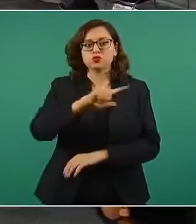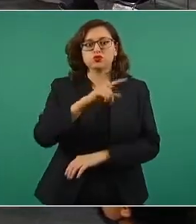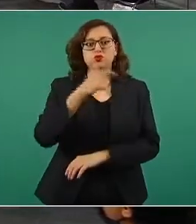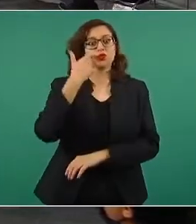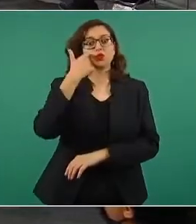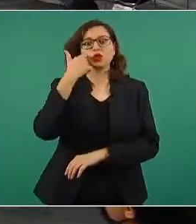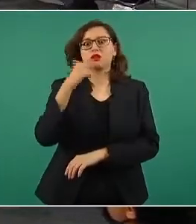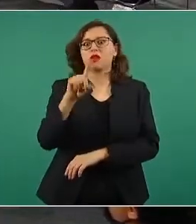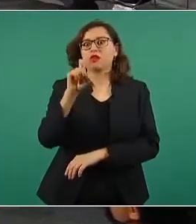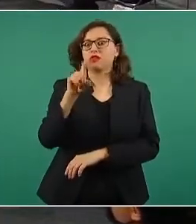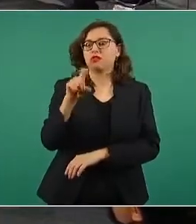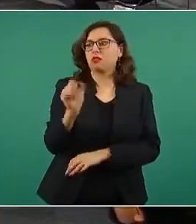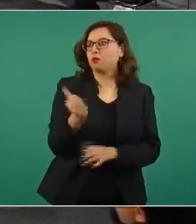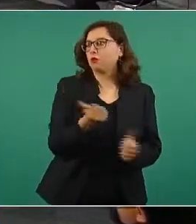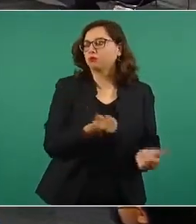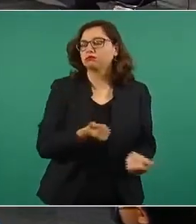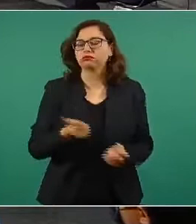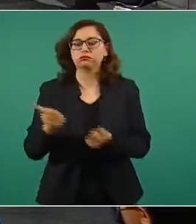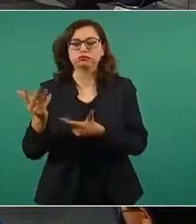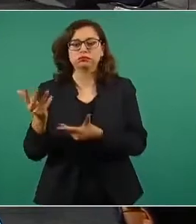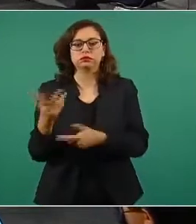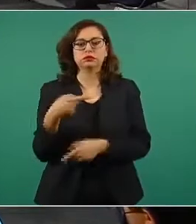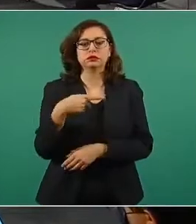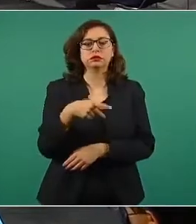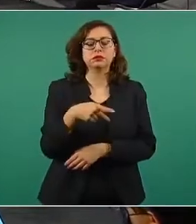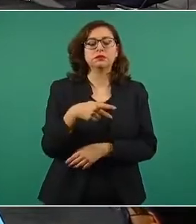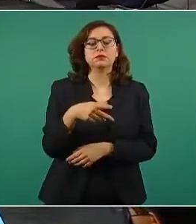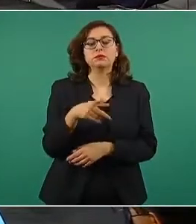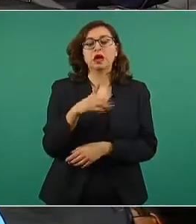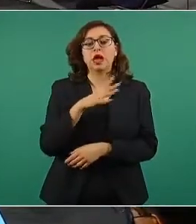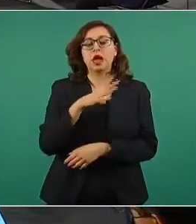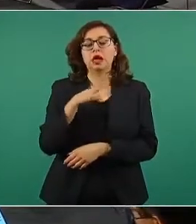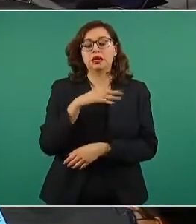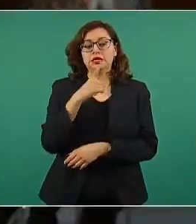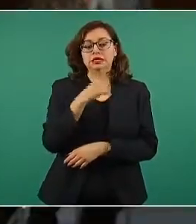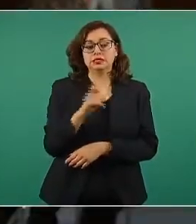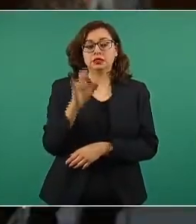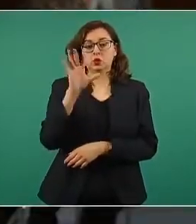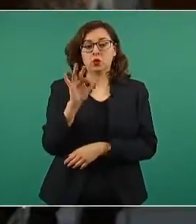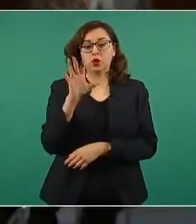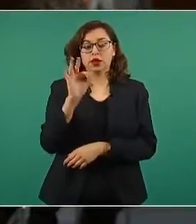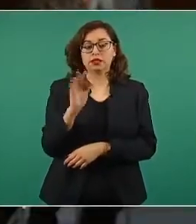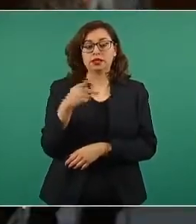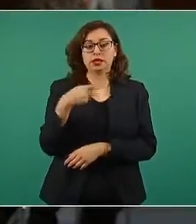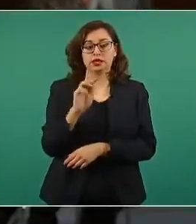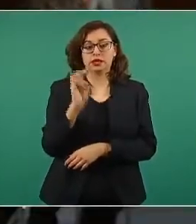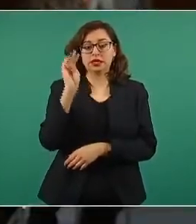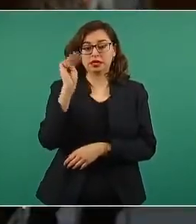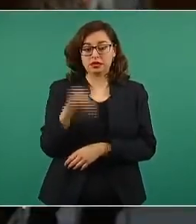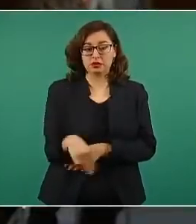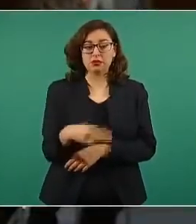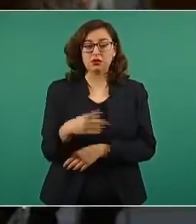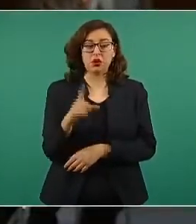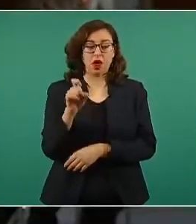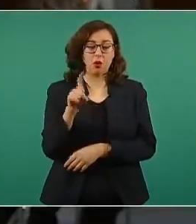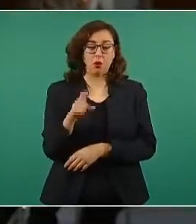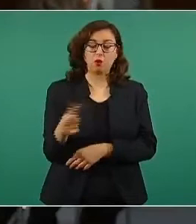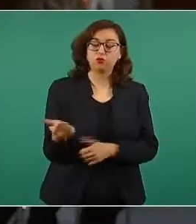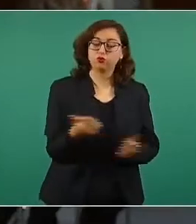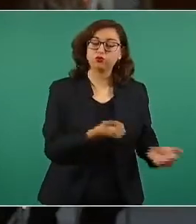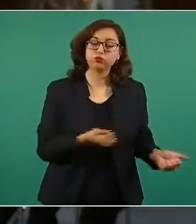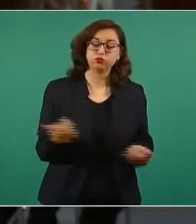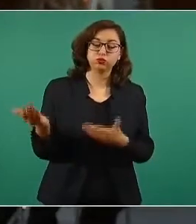140 kilómetros de… que se tendrían que bombear. Es carísimo,